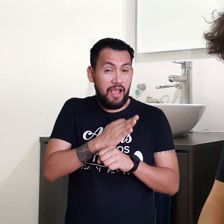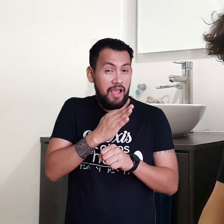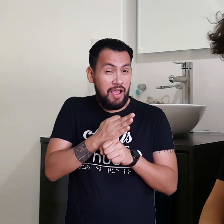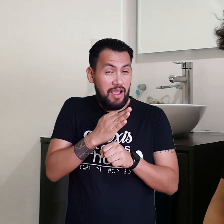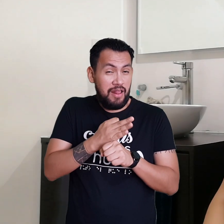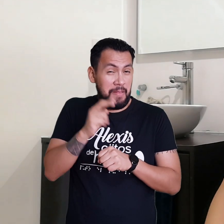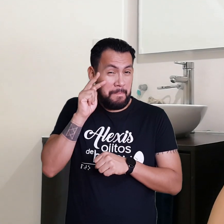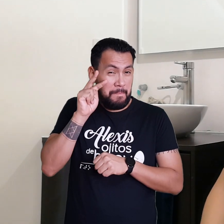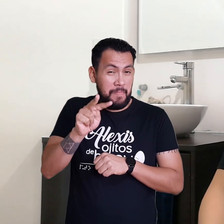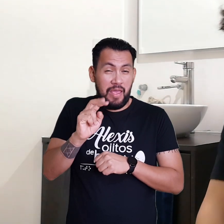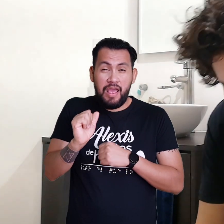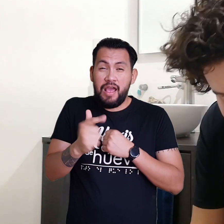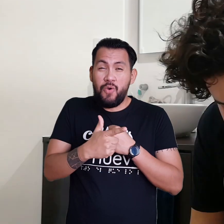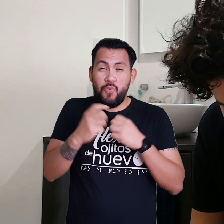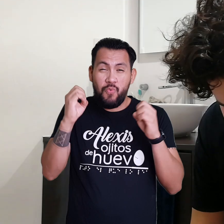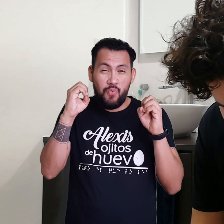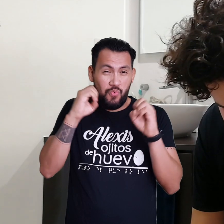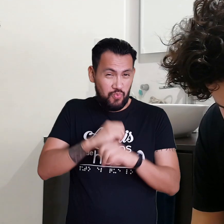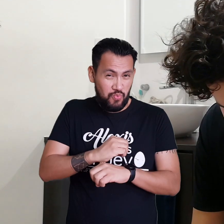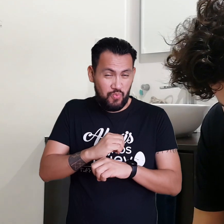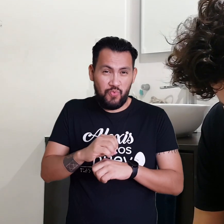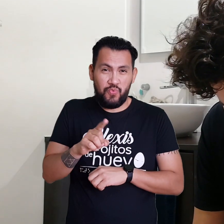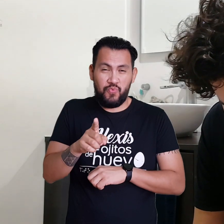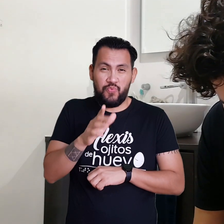Ok Ok Ok